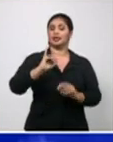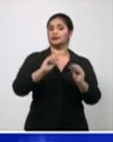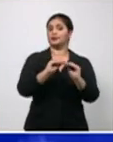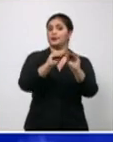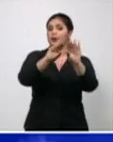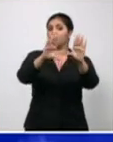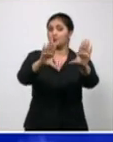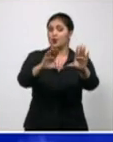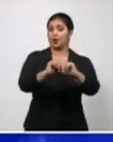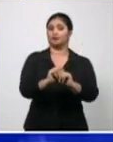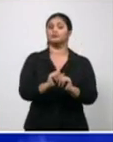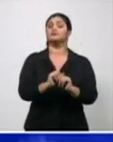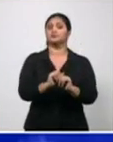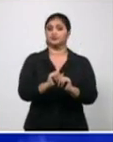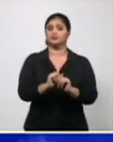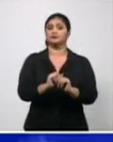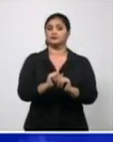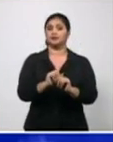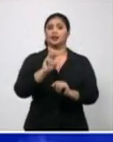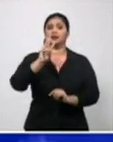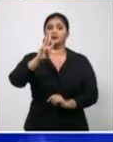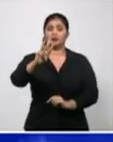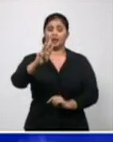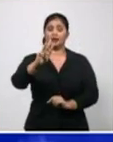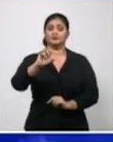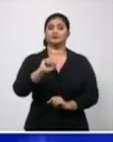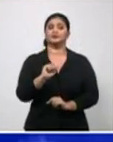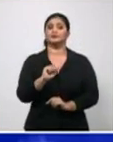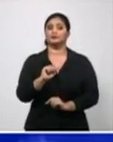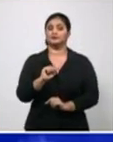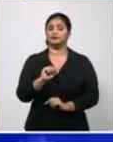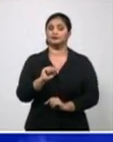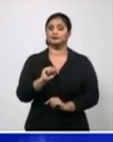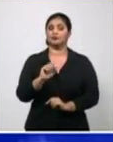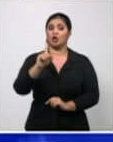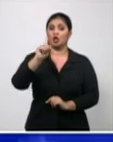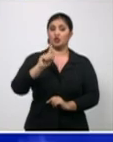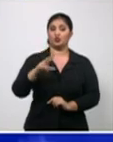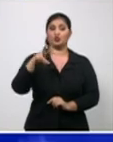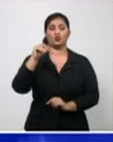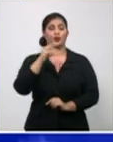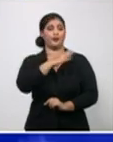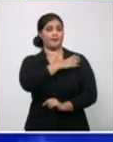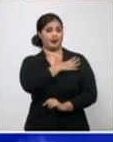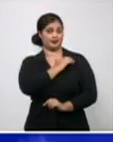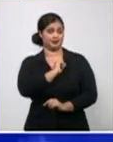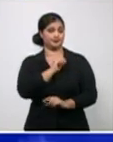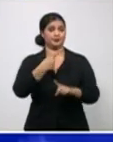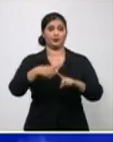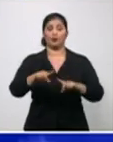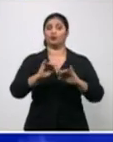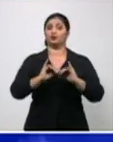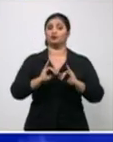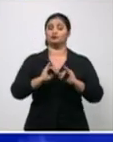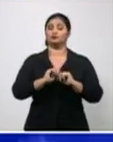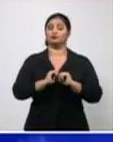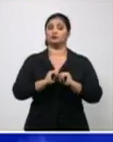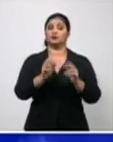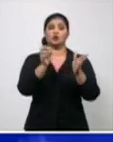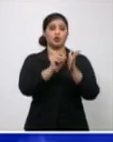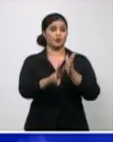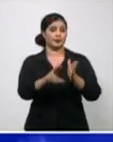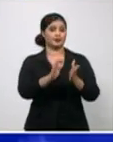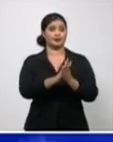tres de Guino y uno de Guines, digo tres de Guines y uno de Nueva Paz. En la provincia de Matanza, veinte